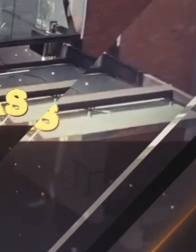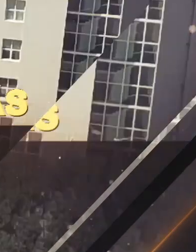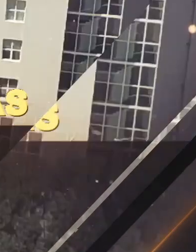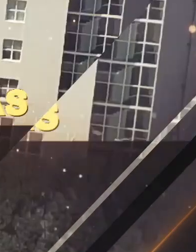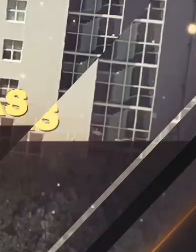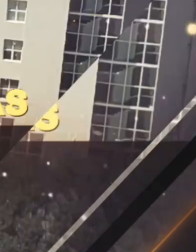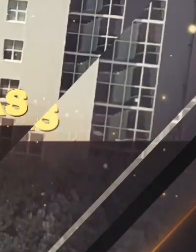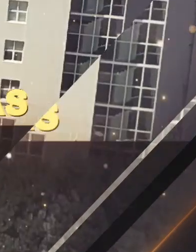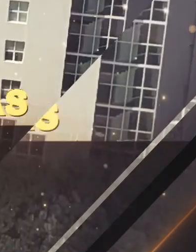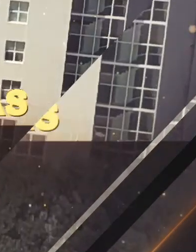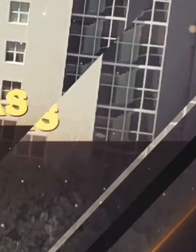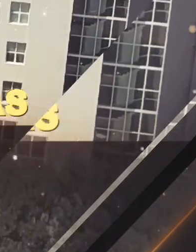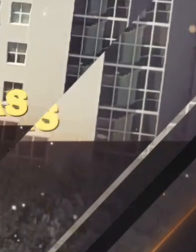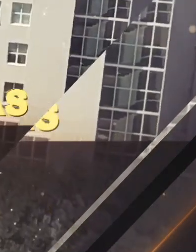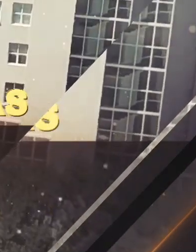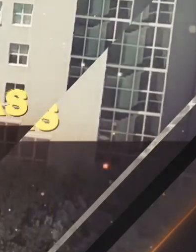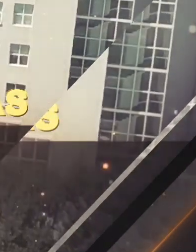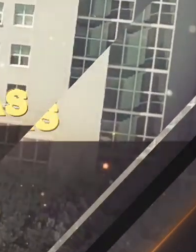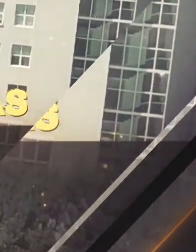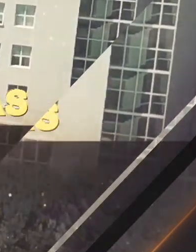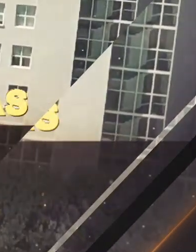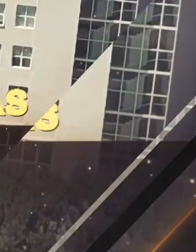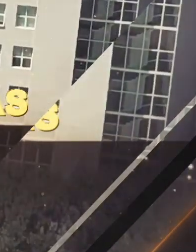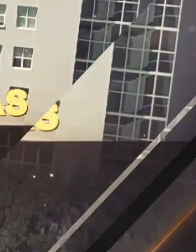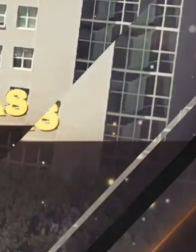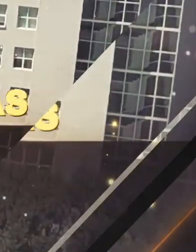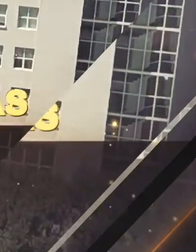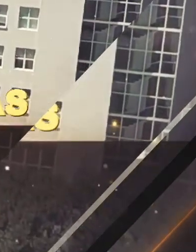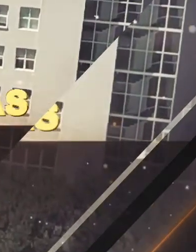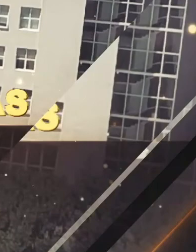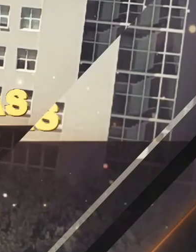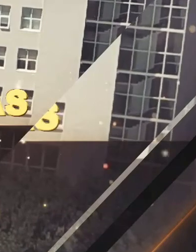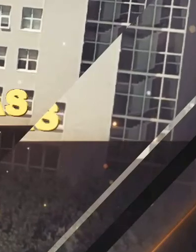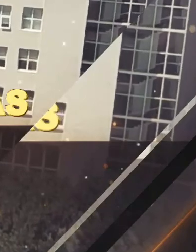¡Gracias! the the the